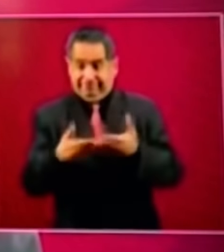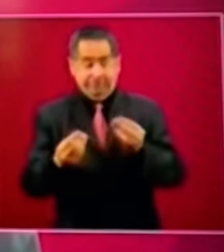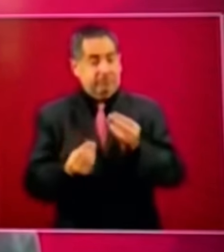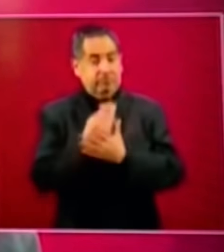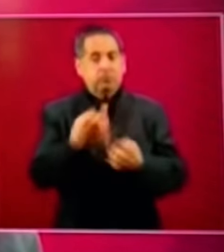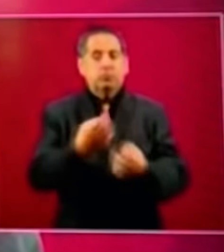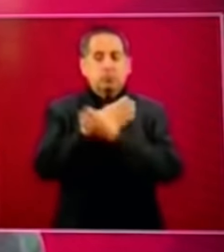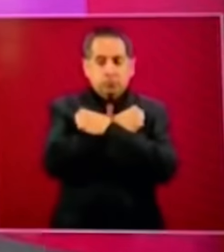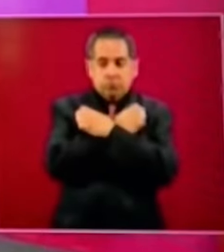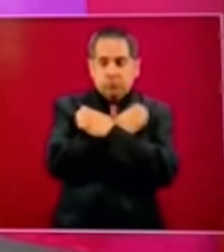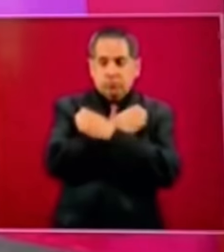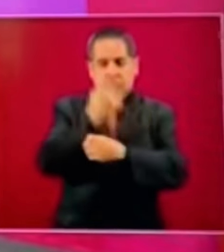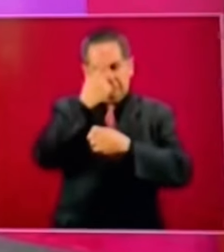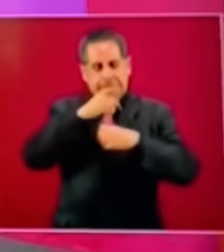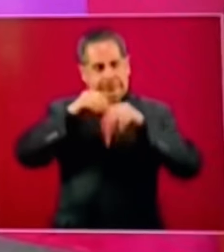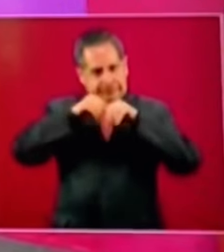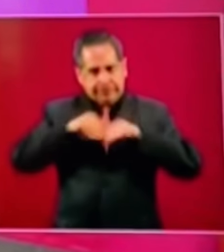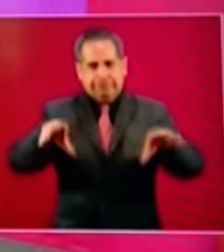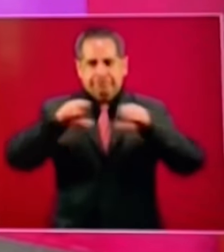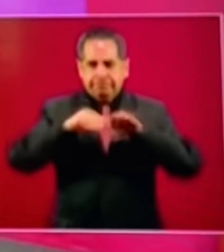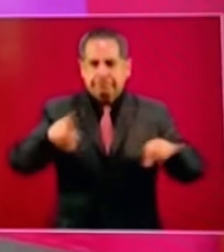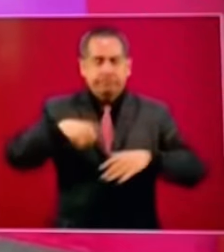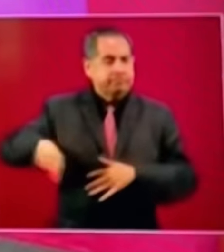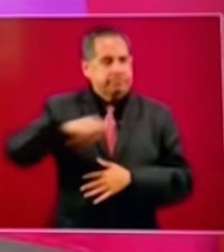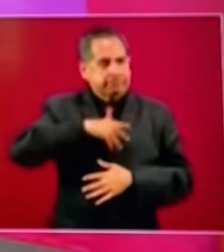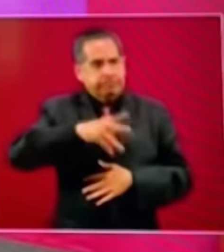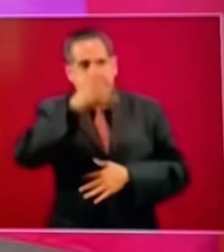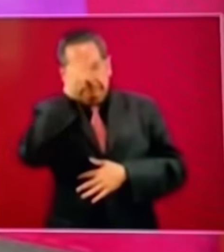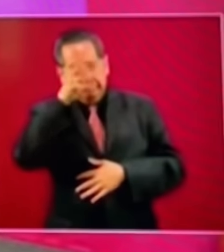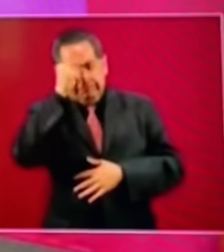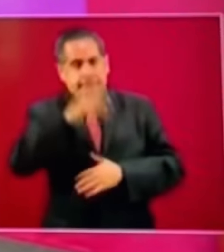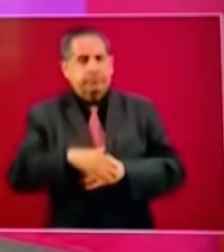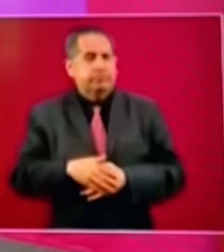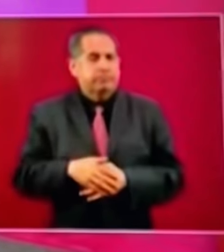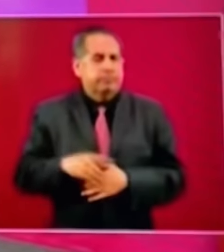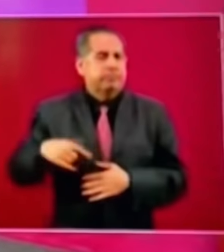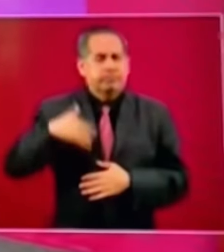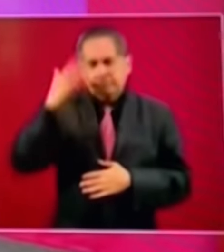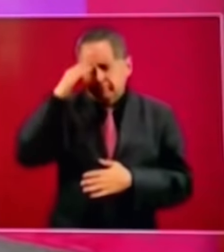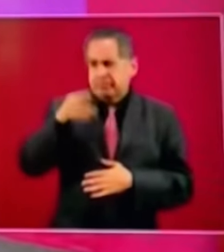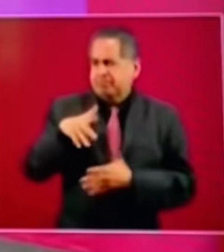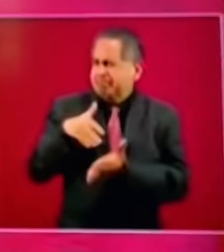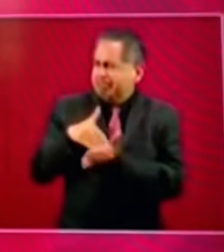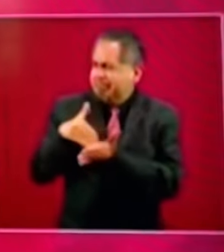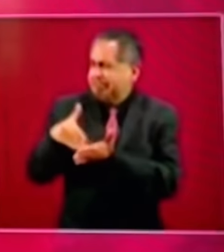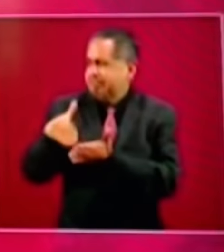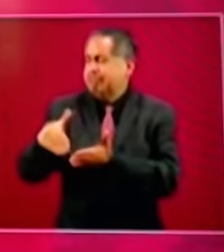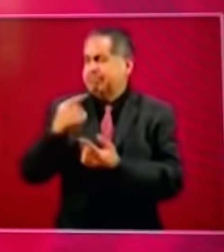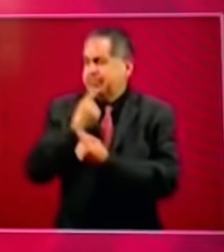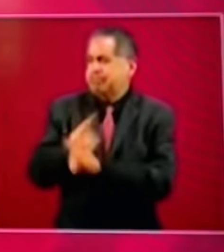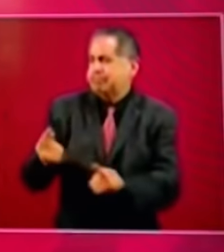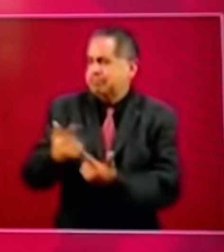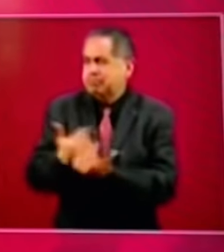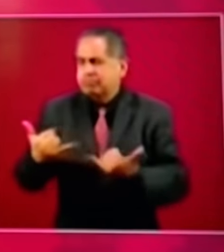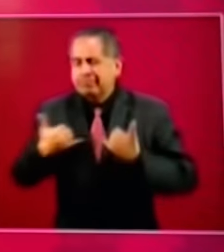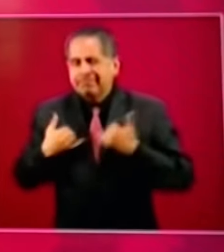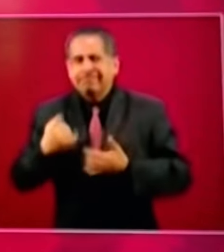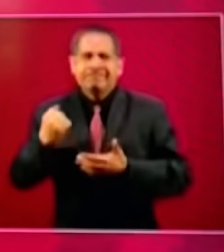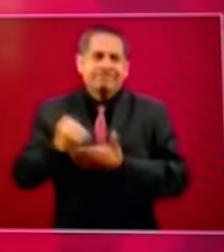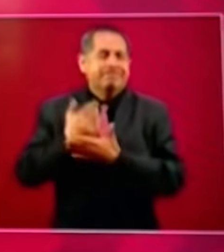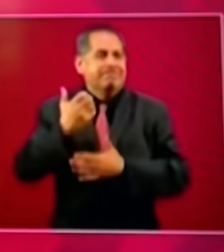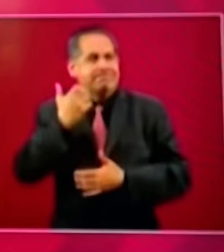nuestras audiencias sabemos que miles de niños y jóvenes van a extrañar la educación presencial